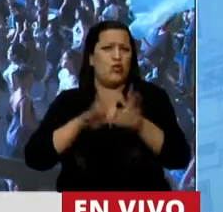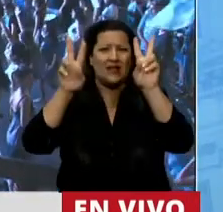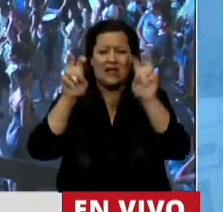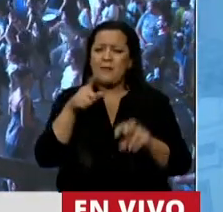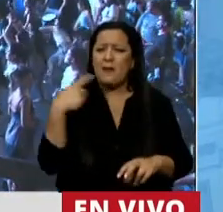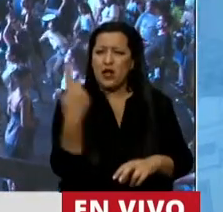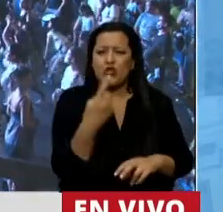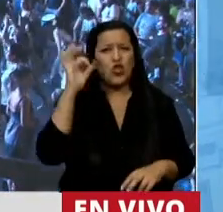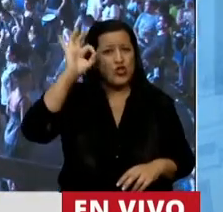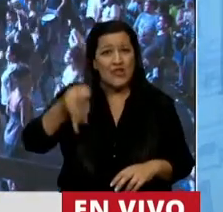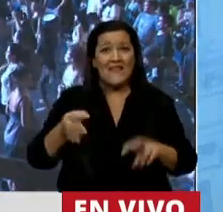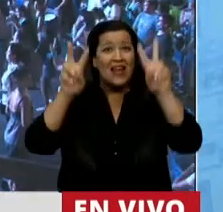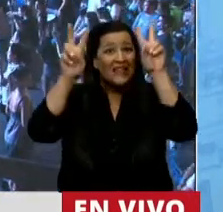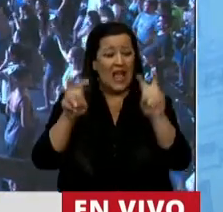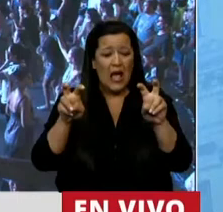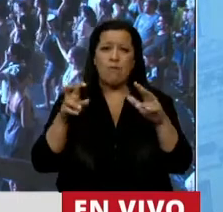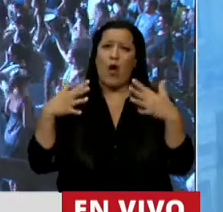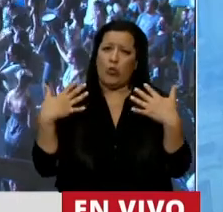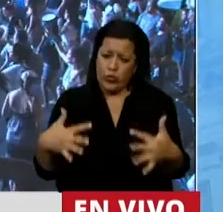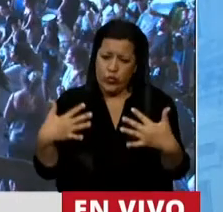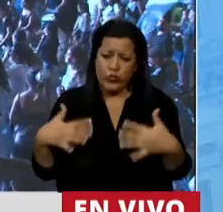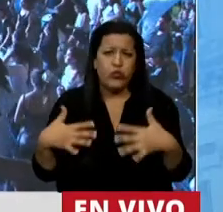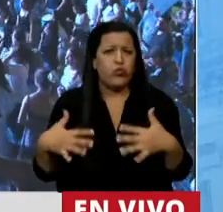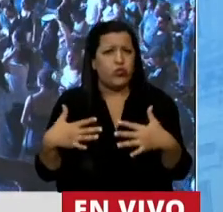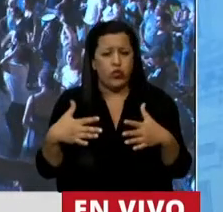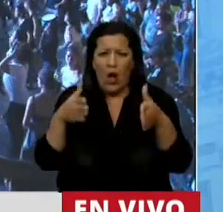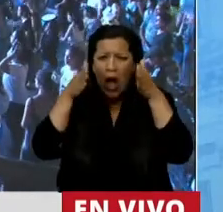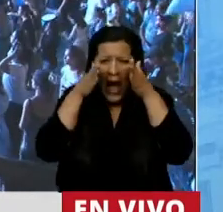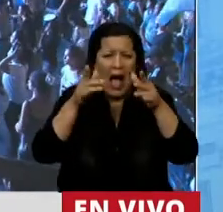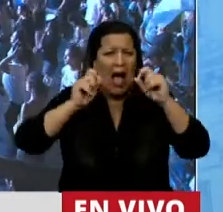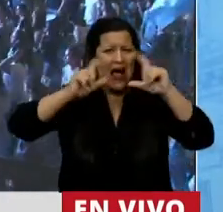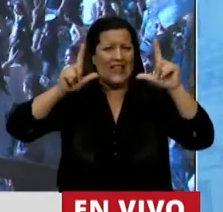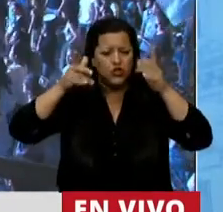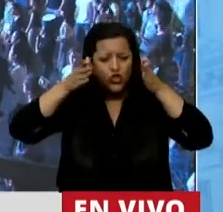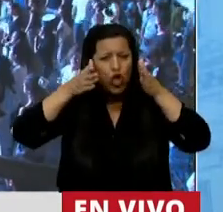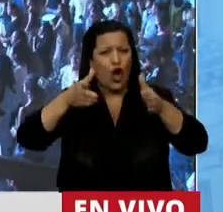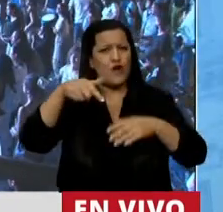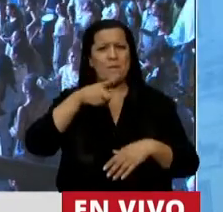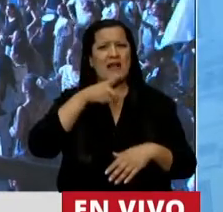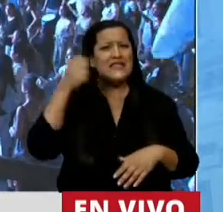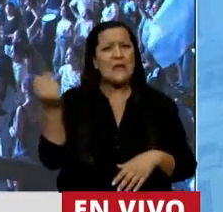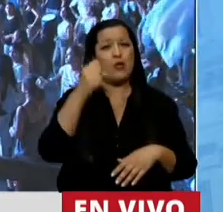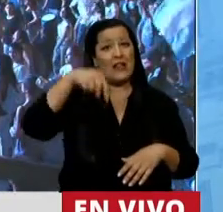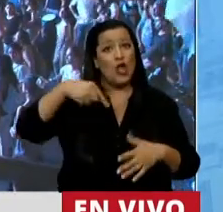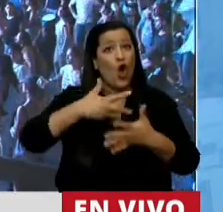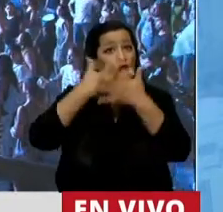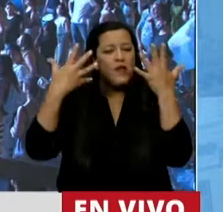Pero sabemos que este es un tema que se viene siguiendo con muchísima atención y me parece que eso es importante en este día.